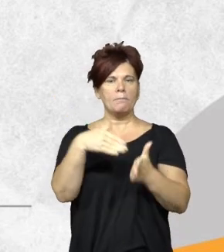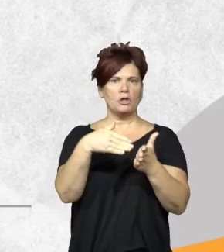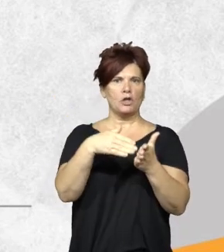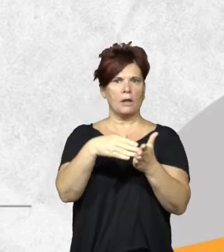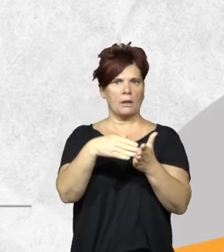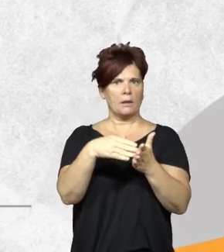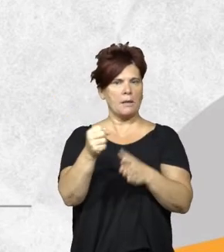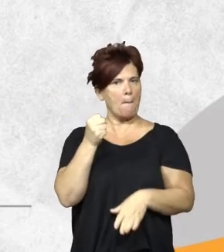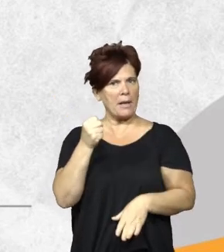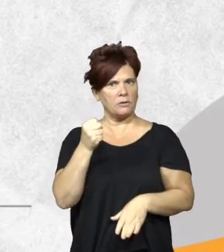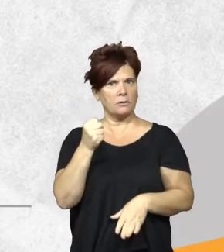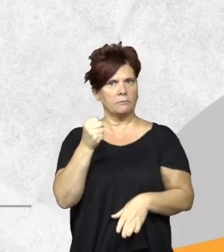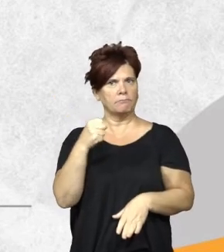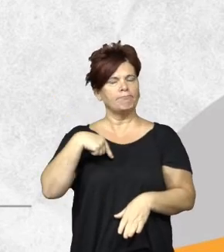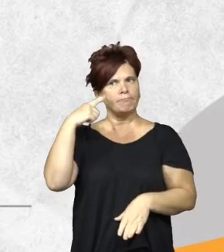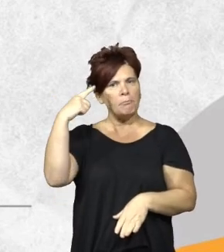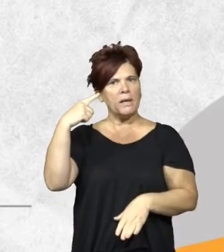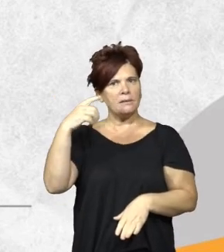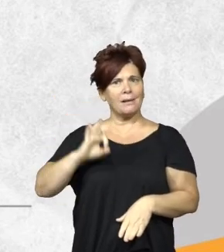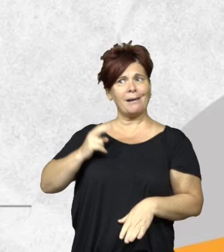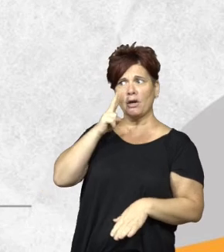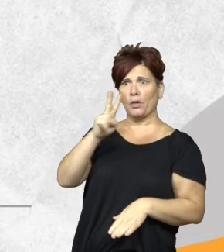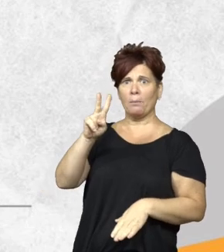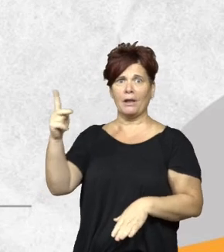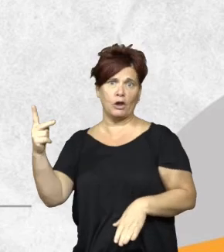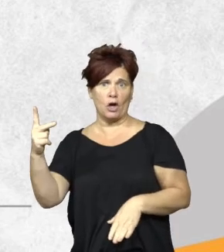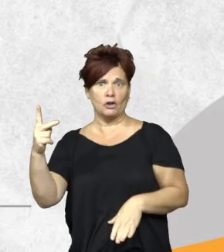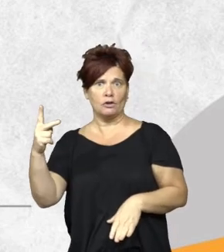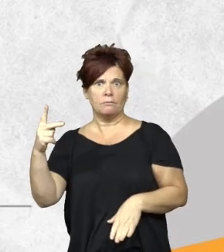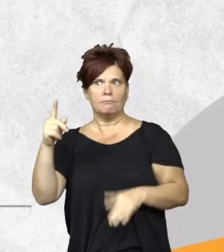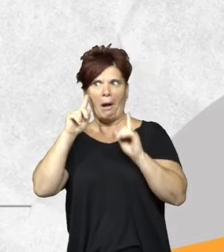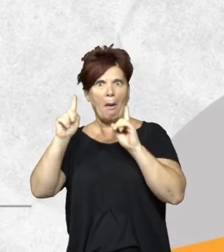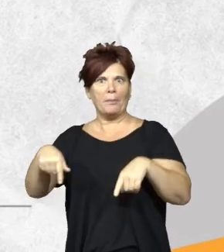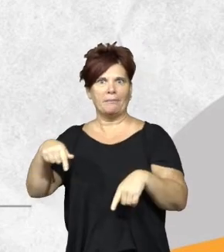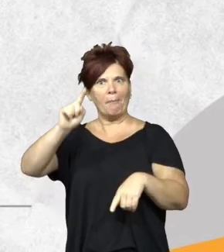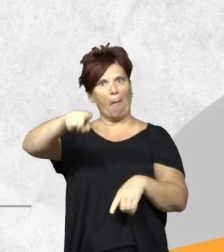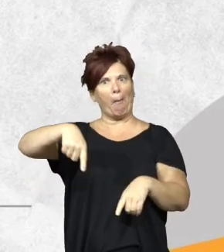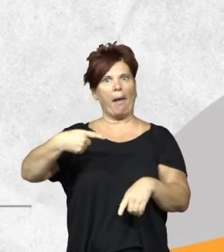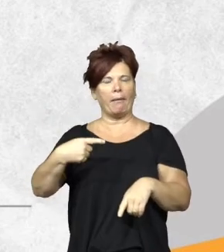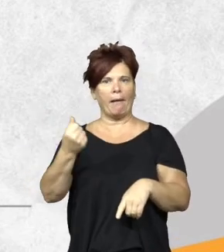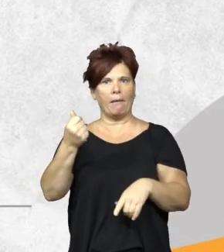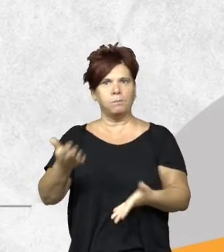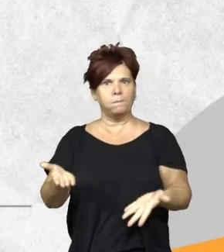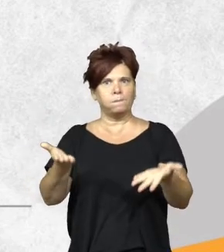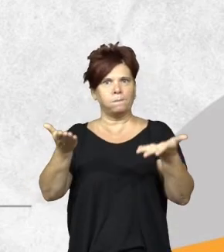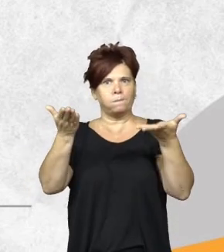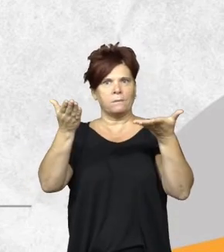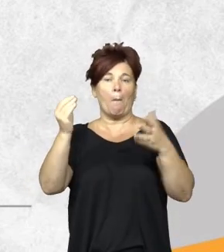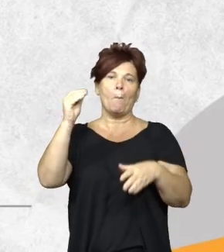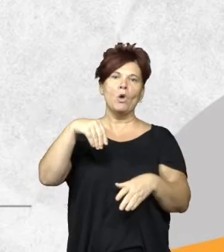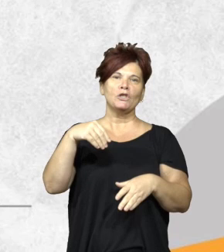Hoy quedó totalmente, yo creo que la gente del 2002 no sabía que se venía una inflación importante, así que lo pusieron en pesos.